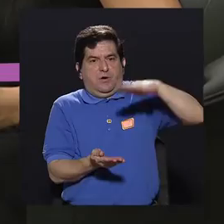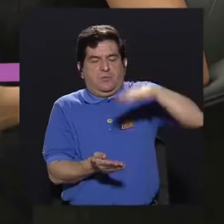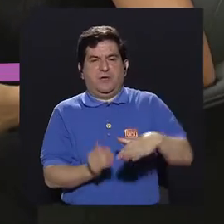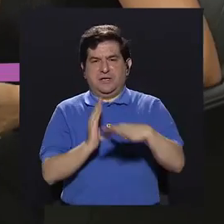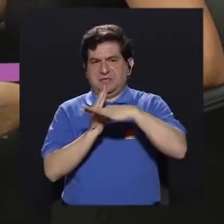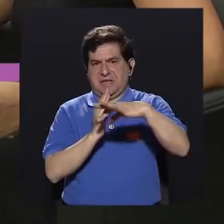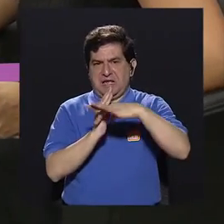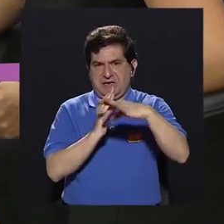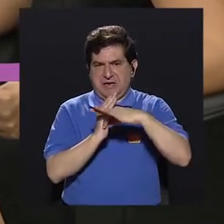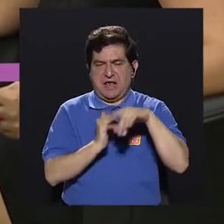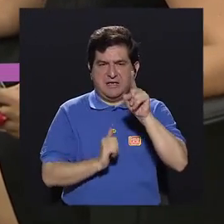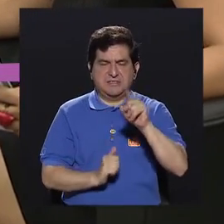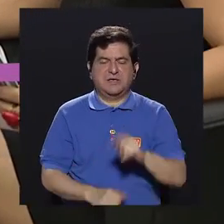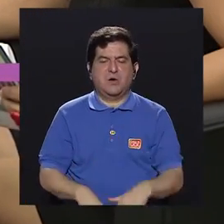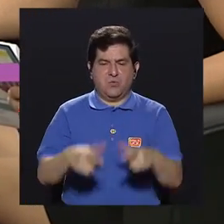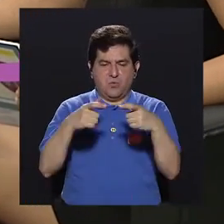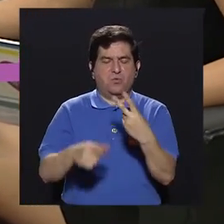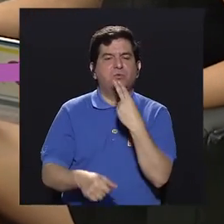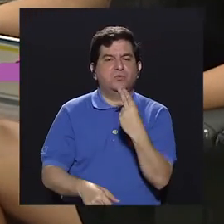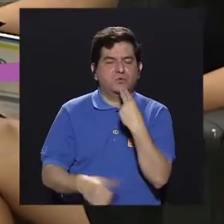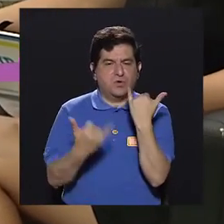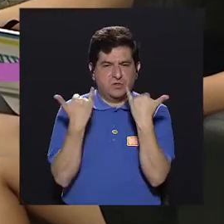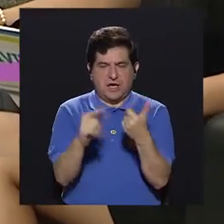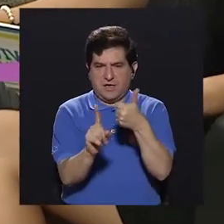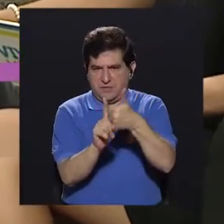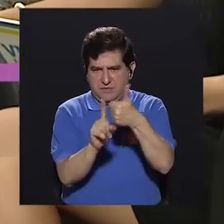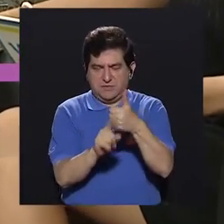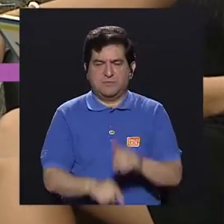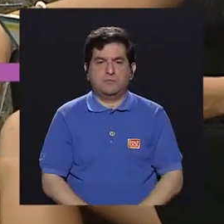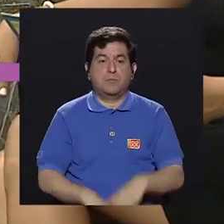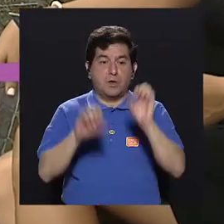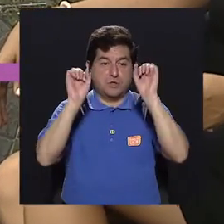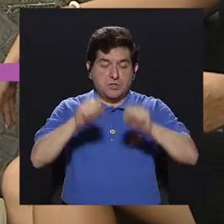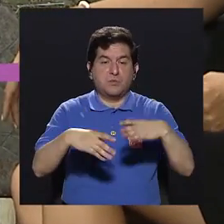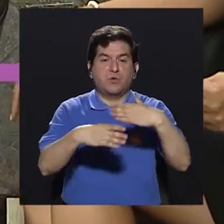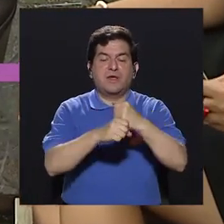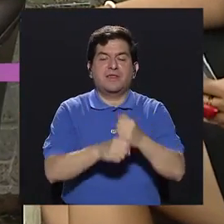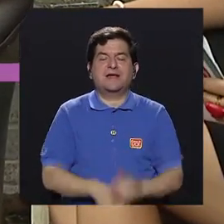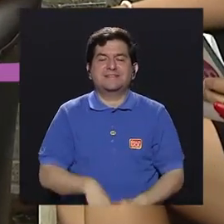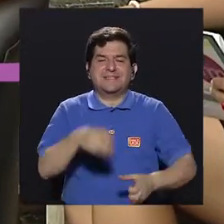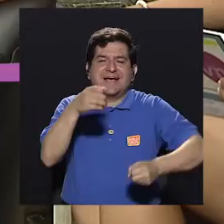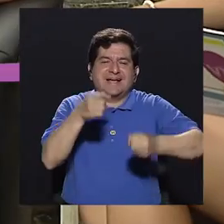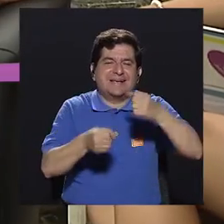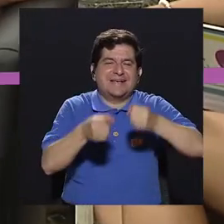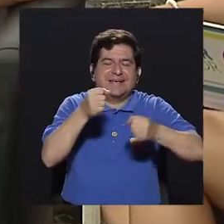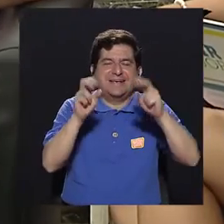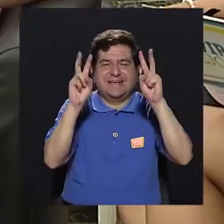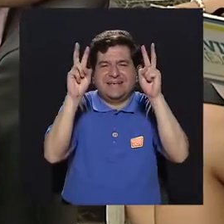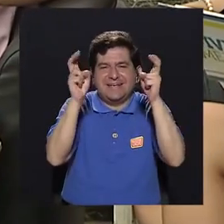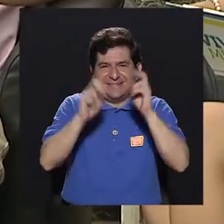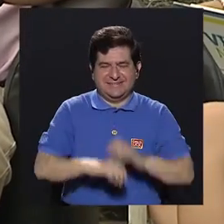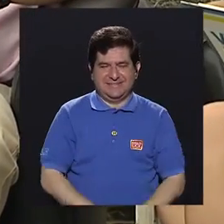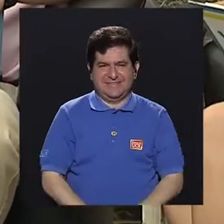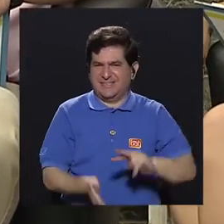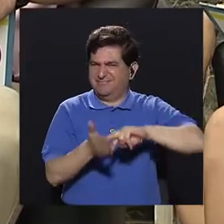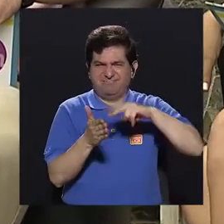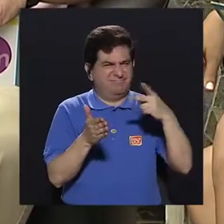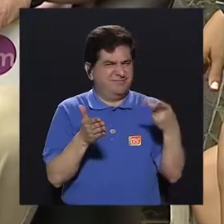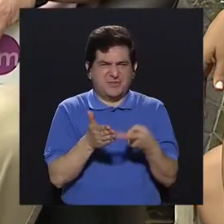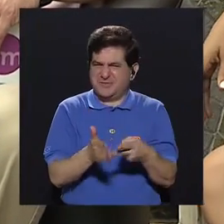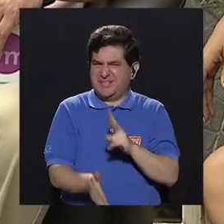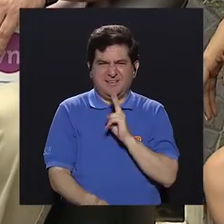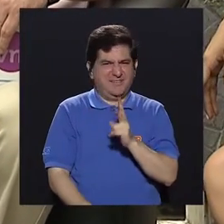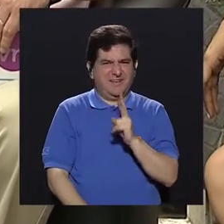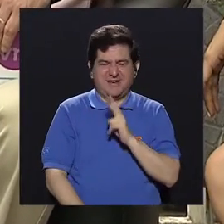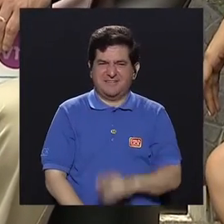con grasa un postre. Este, se pueden hacer leches, lo que llaman leches, que en realidad no es una